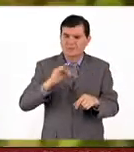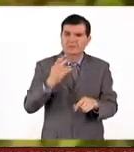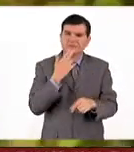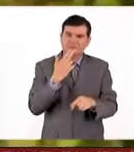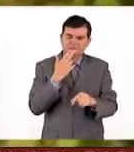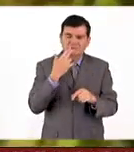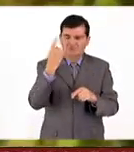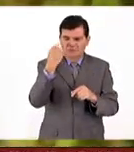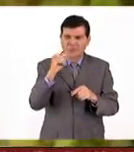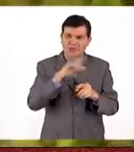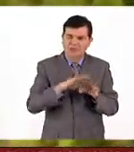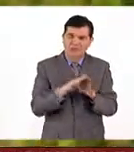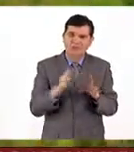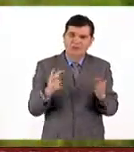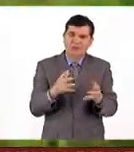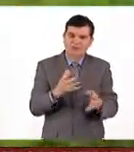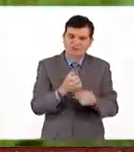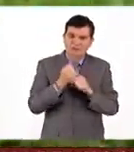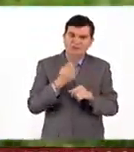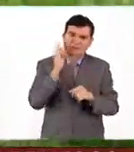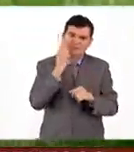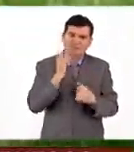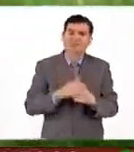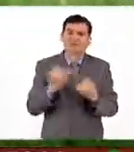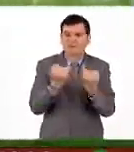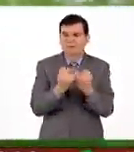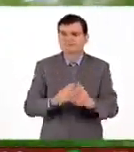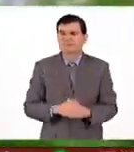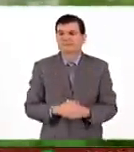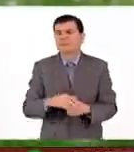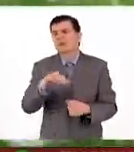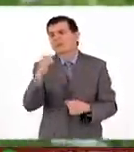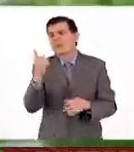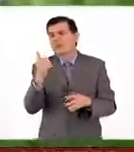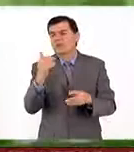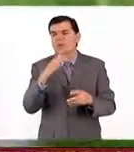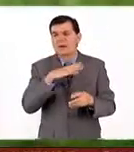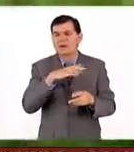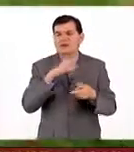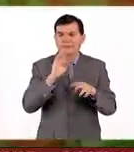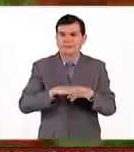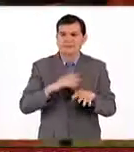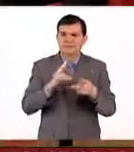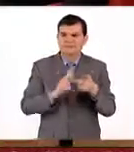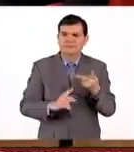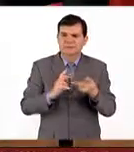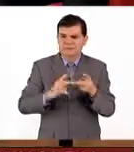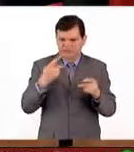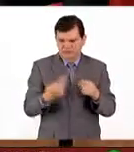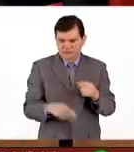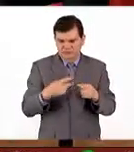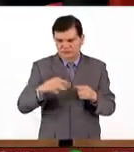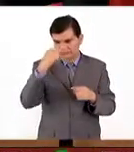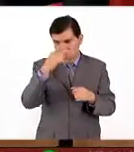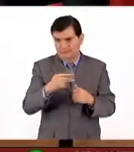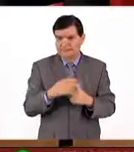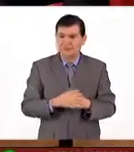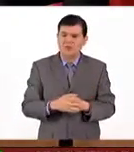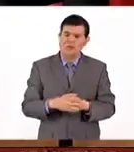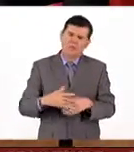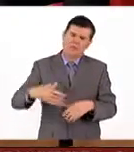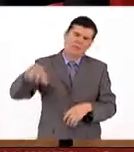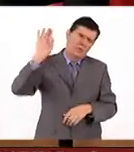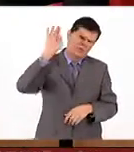las que se puede obtener el mezcal también, Claro. ¿Y qué otras especies son exclusivamente mexicanas? Uy,